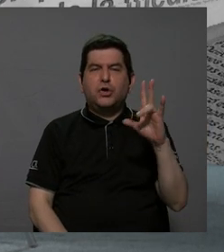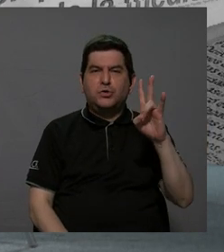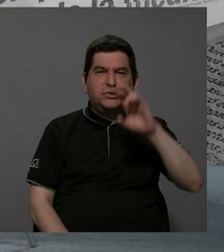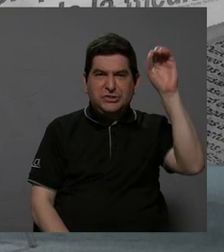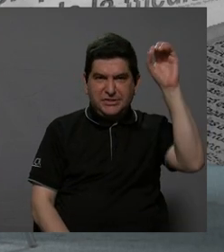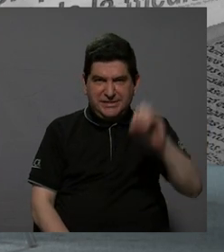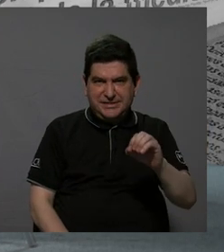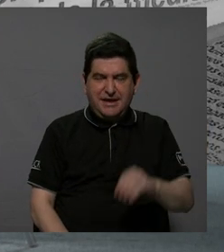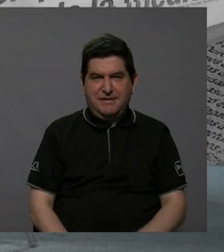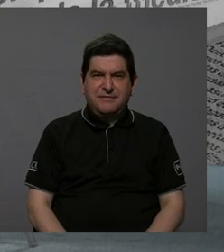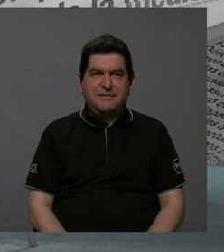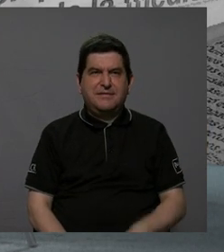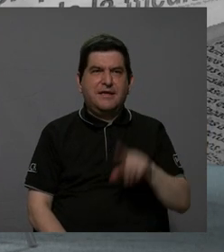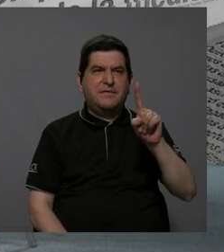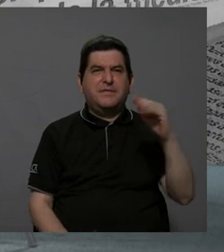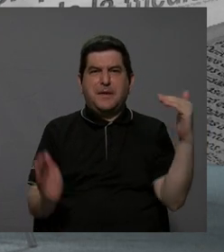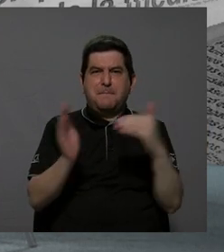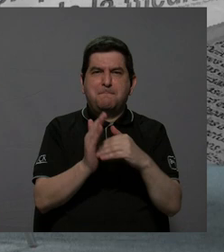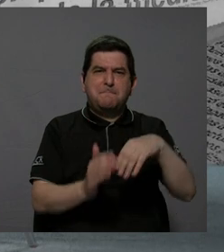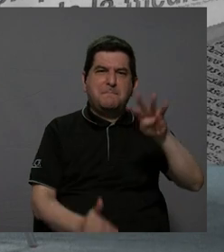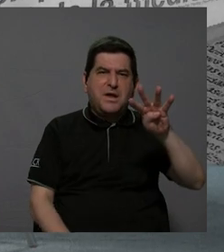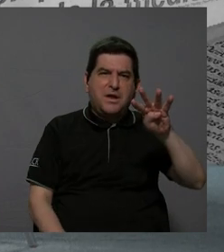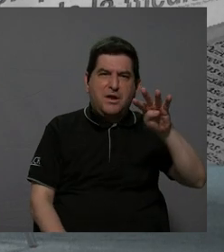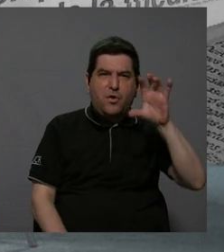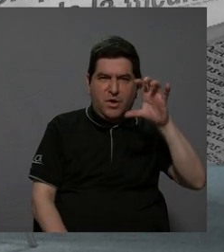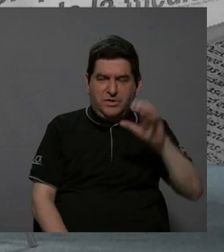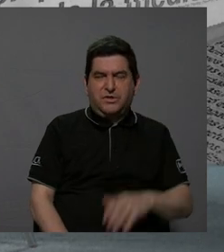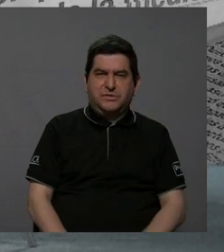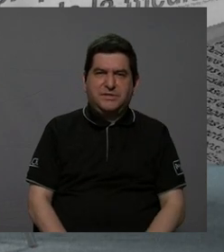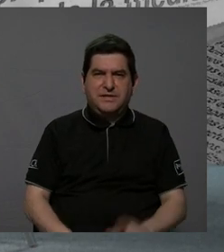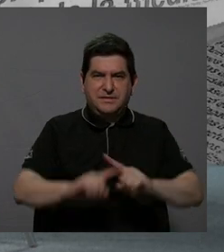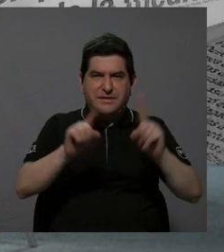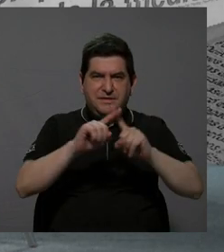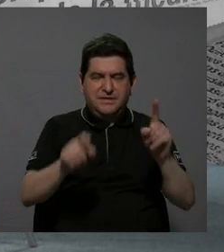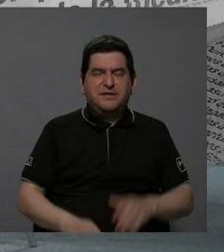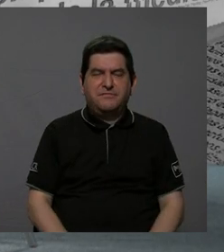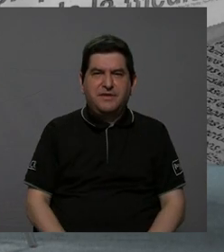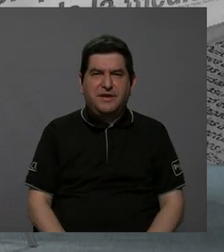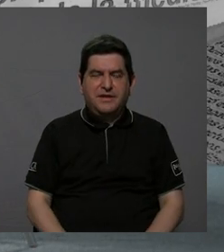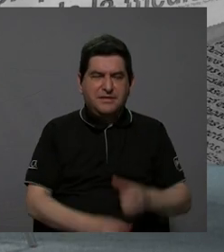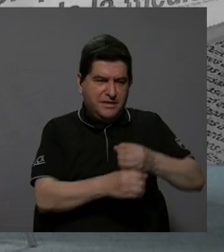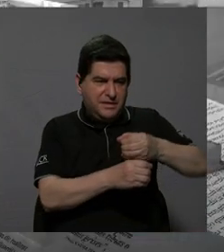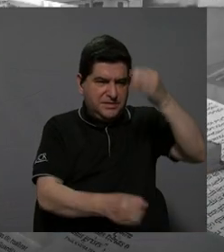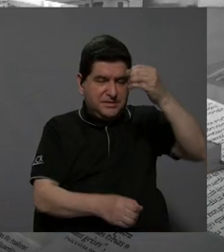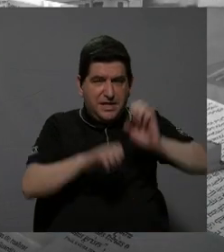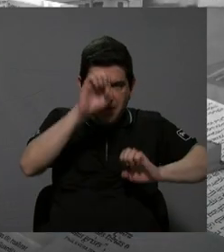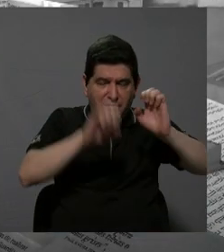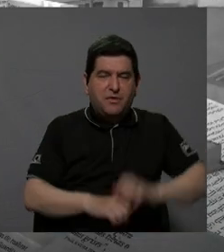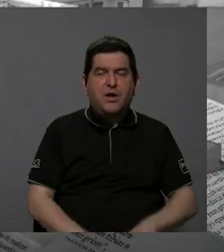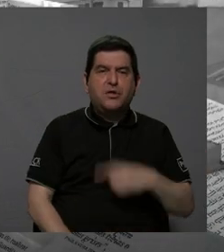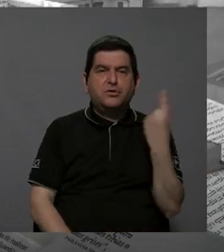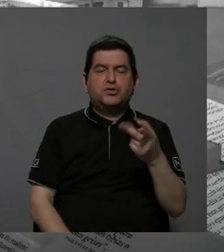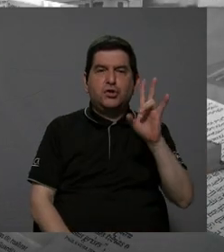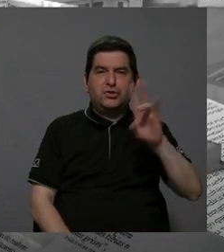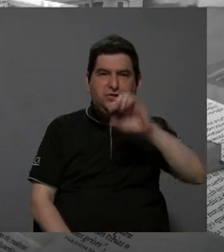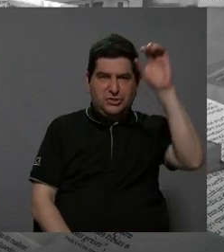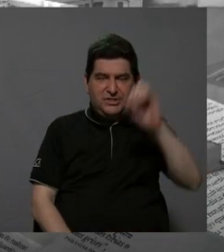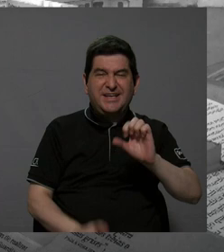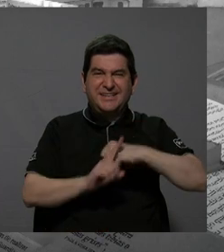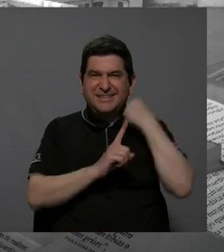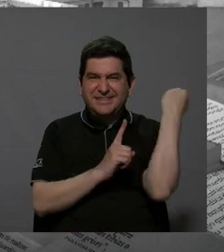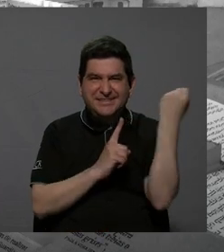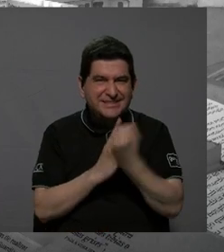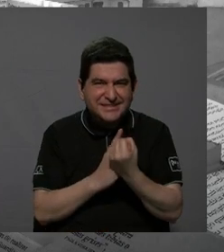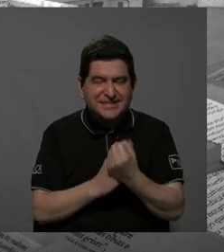de aproximadamente 1.400 o un poco más de 1.400 señales que se evaluaron, solamente un 7% están en una